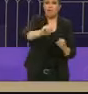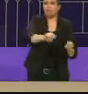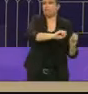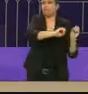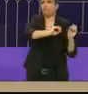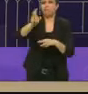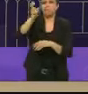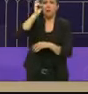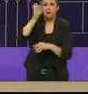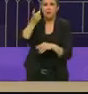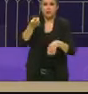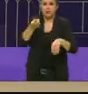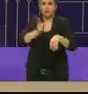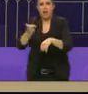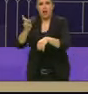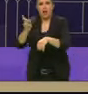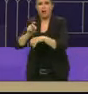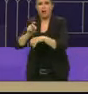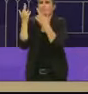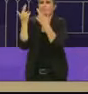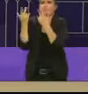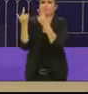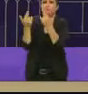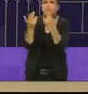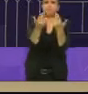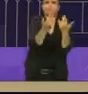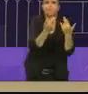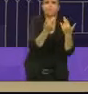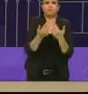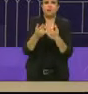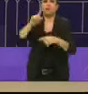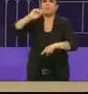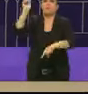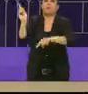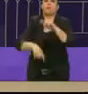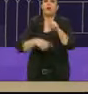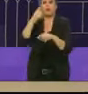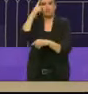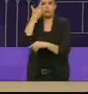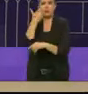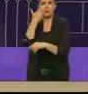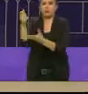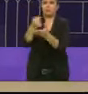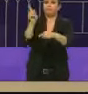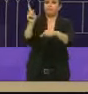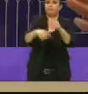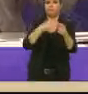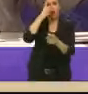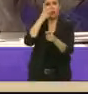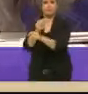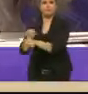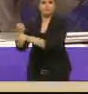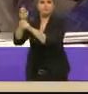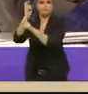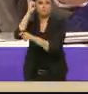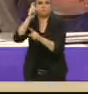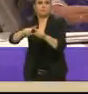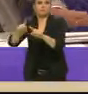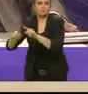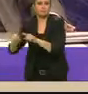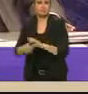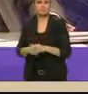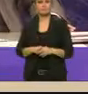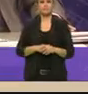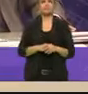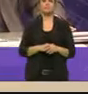todos los días se cae a pedazos porque le quitaron dinero al mantenimiento. Candidato, le recordamos que tiene nada más cinco segundos.